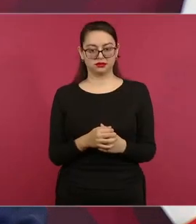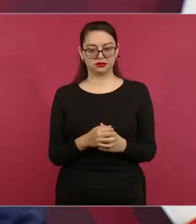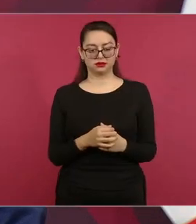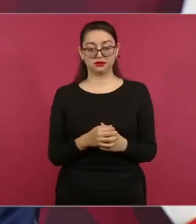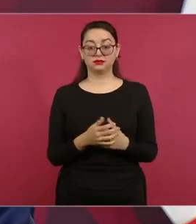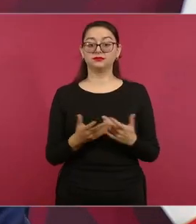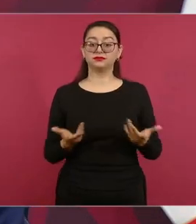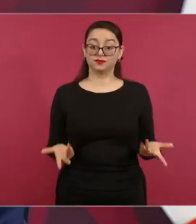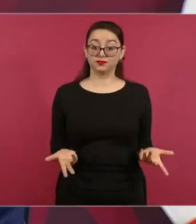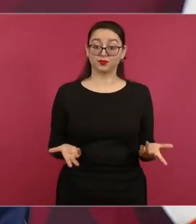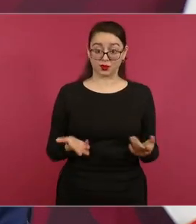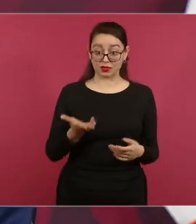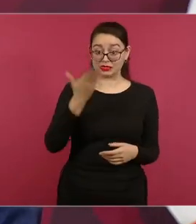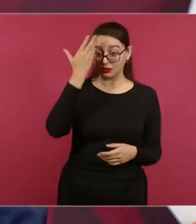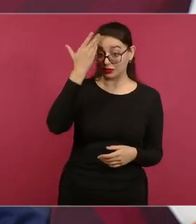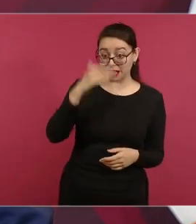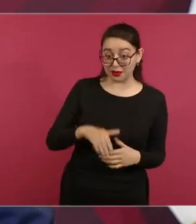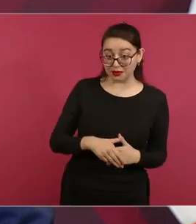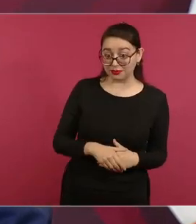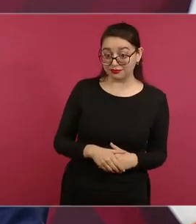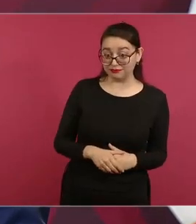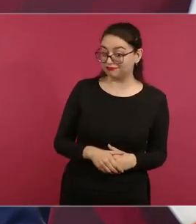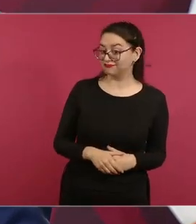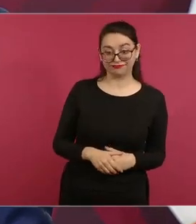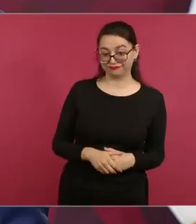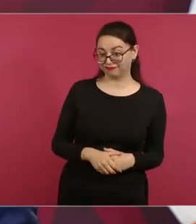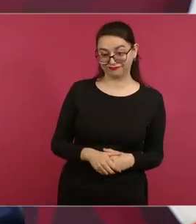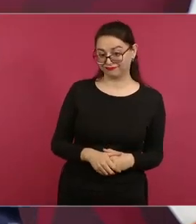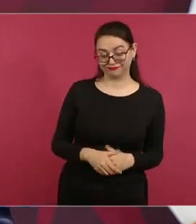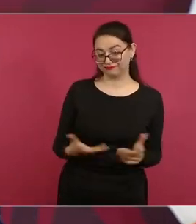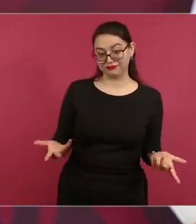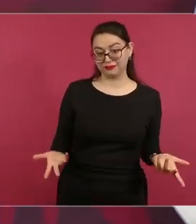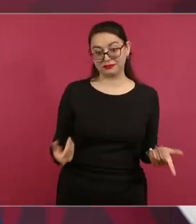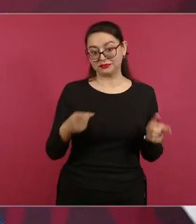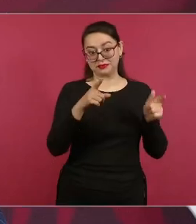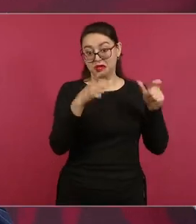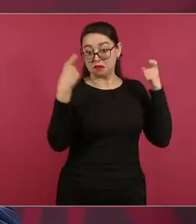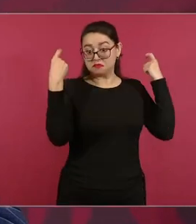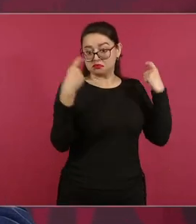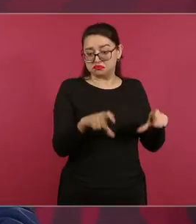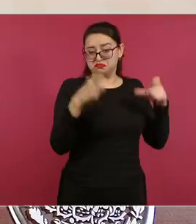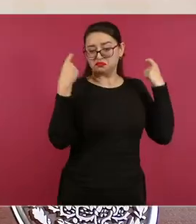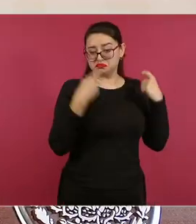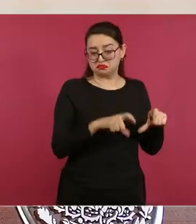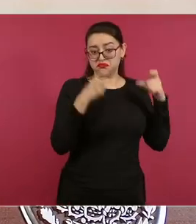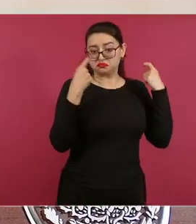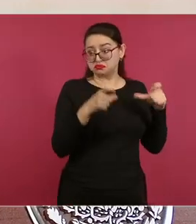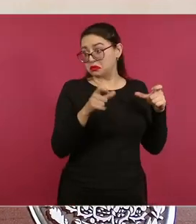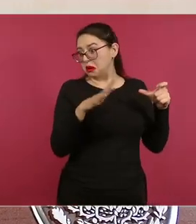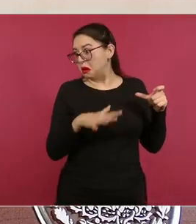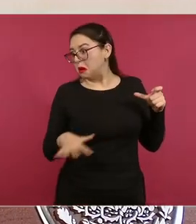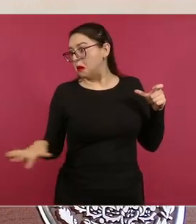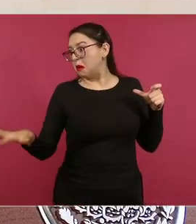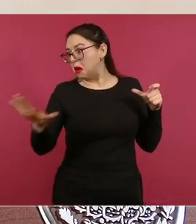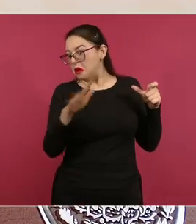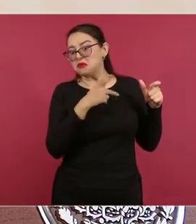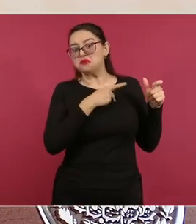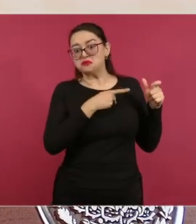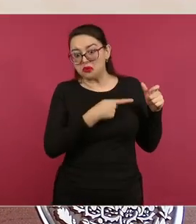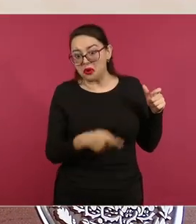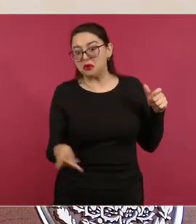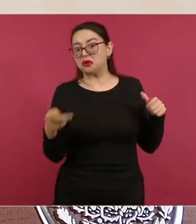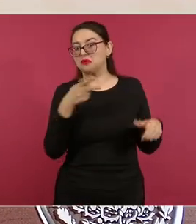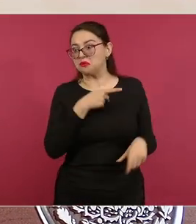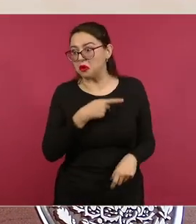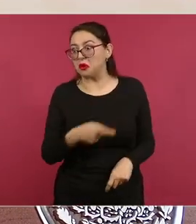Y usted sabe que la riqueza no es contagiosa, no es permeable, y nosotros venimos trabajando